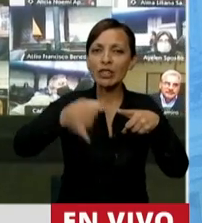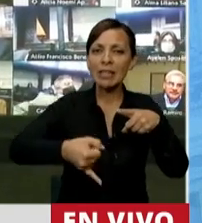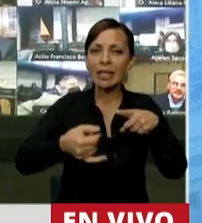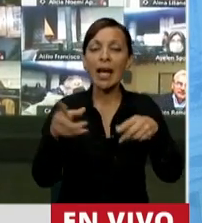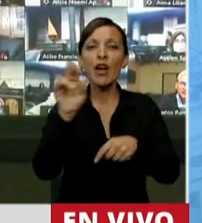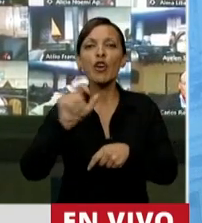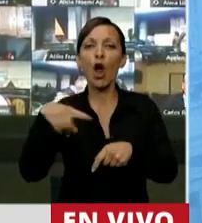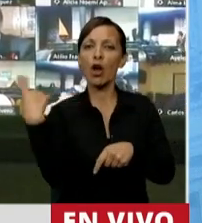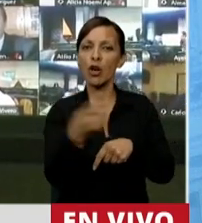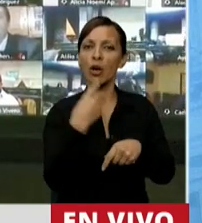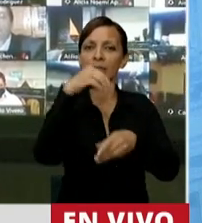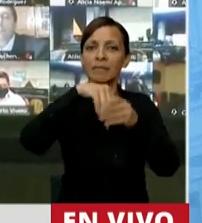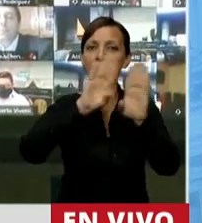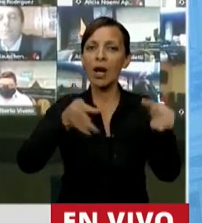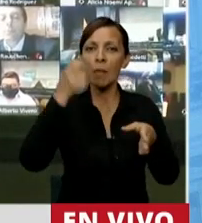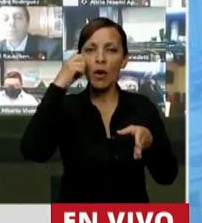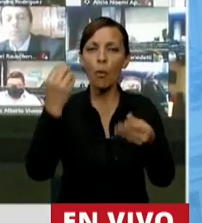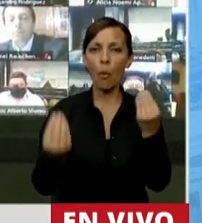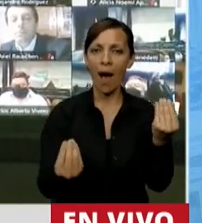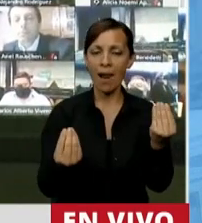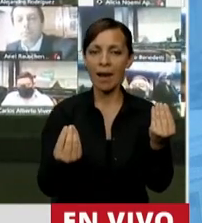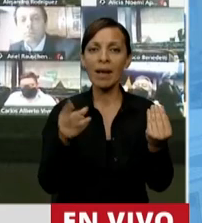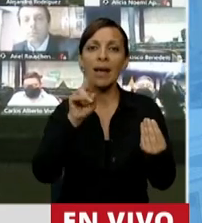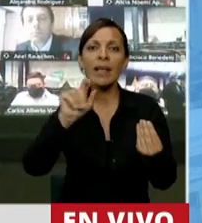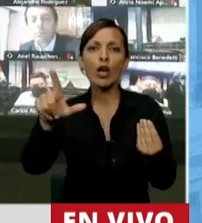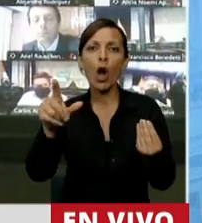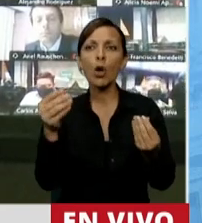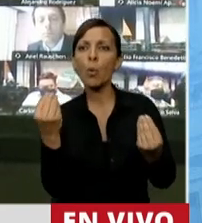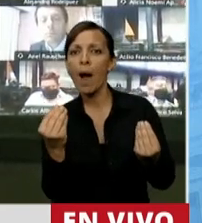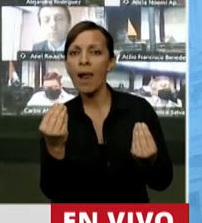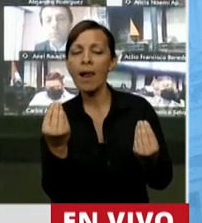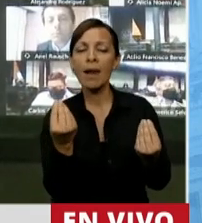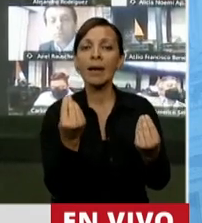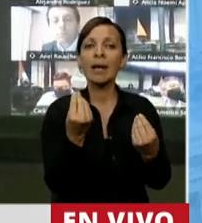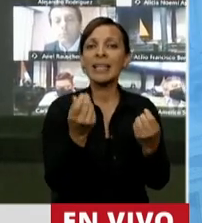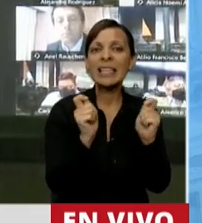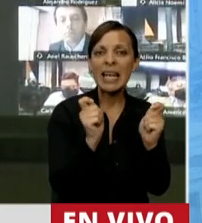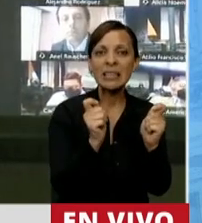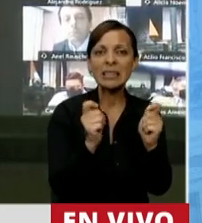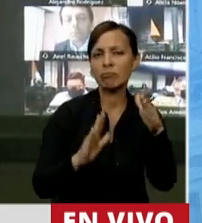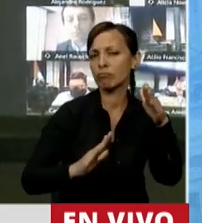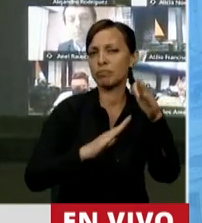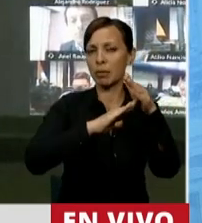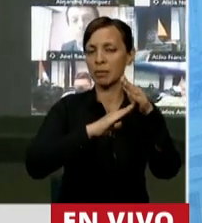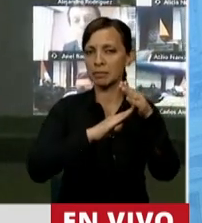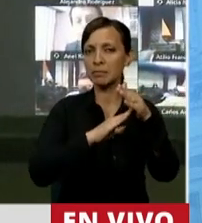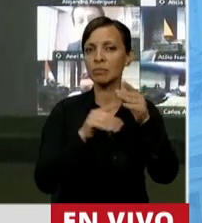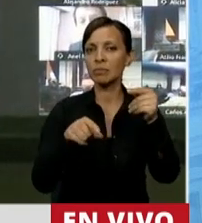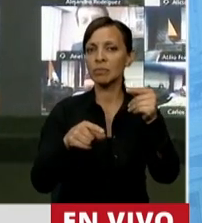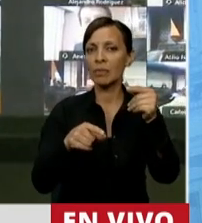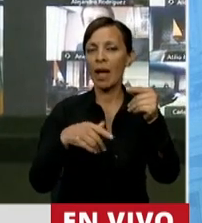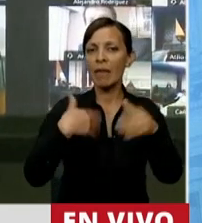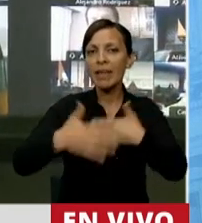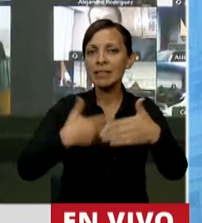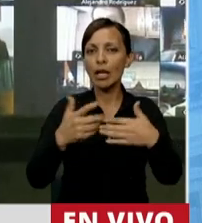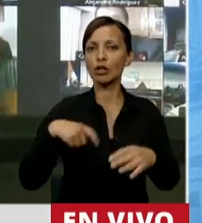el Congreso? ¿Y cuál es el rol y qué es y quién es la dirigencia que lleva adelante el desarrollo de